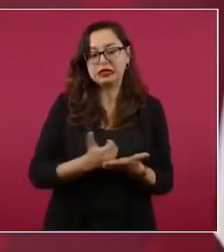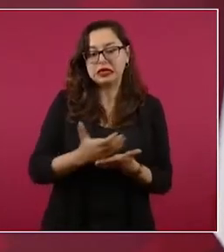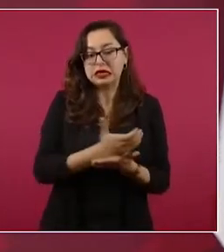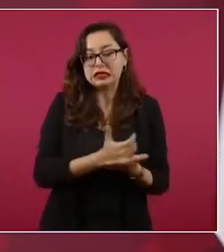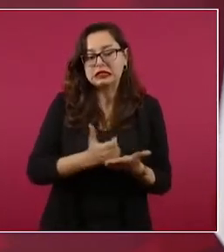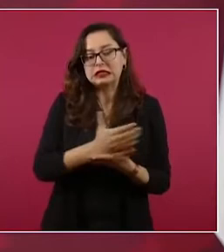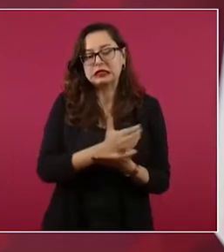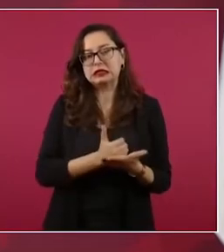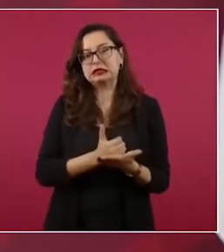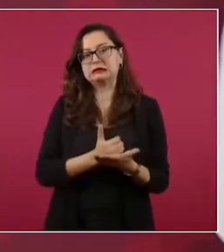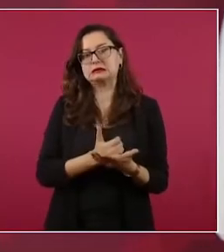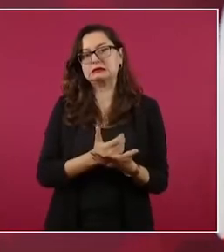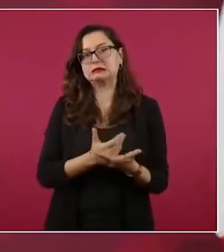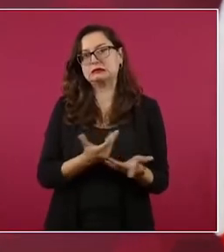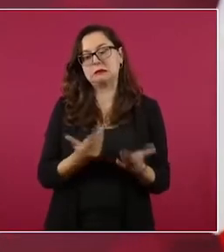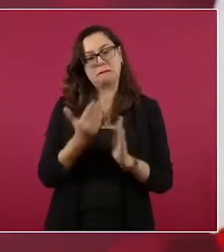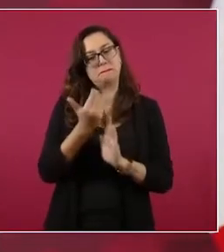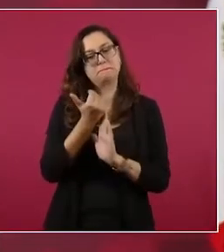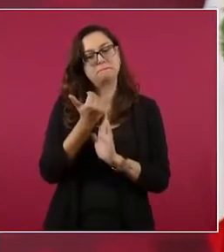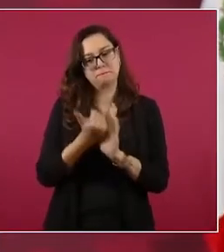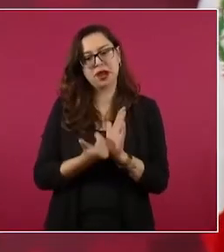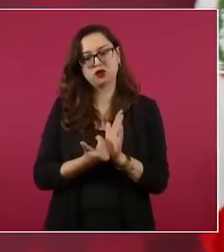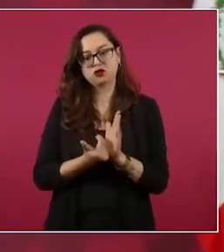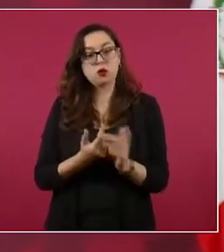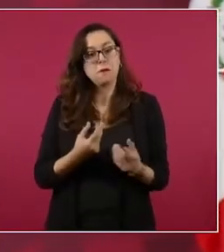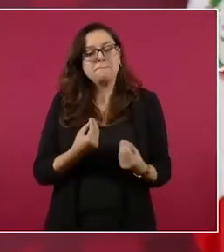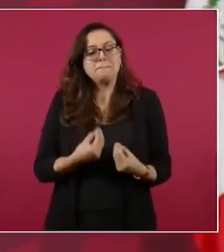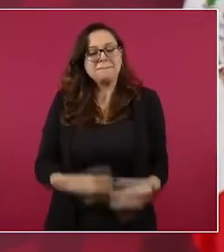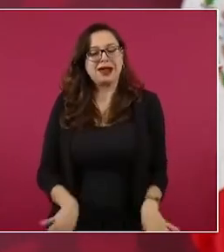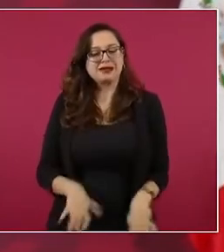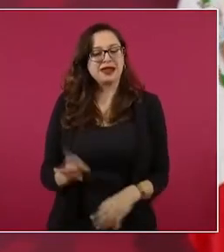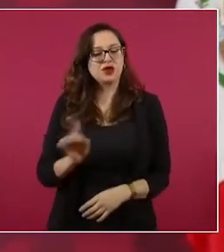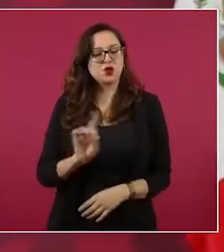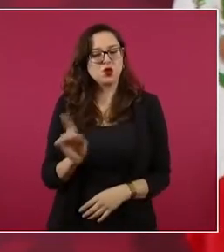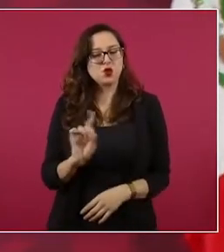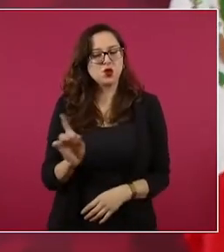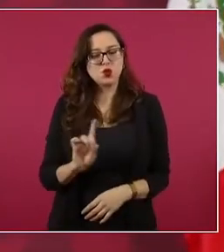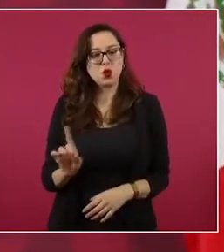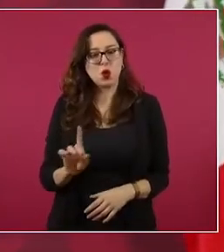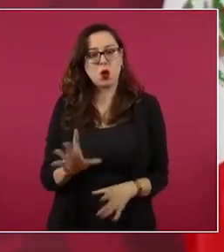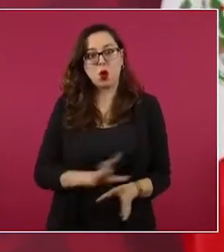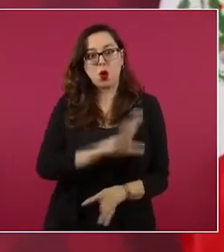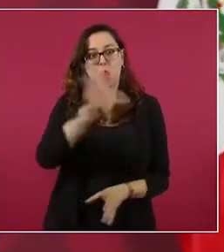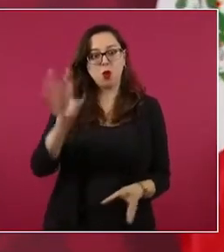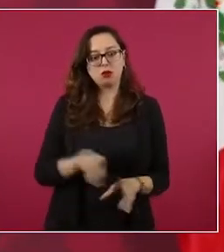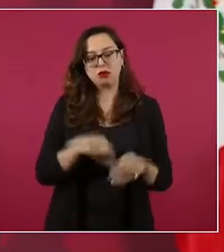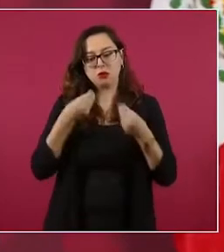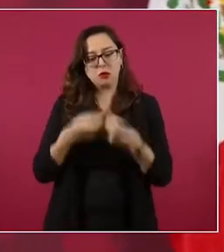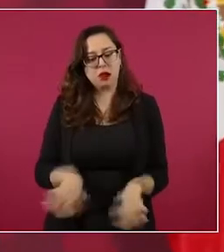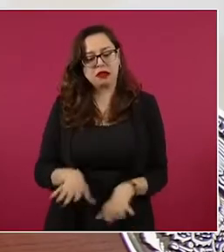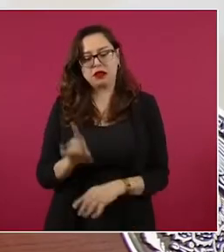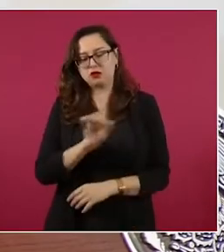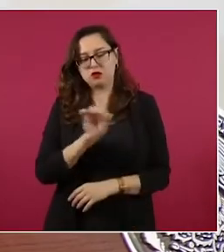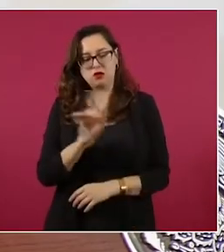o pierden privilegios,